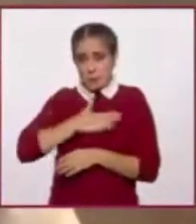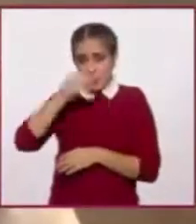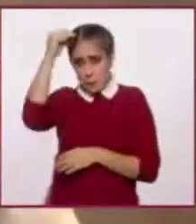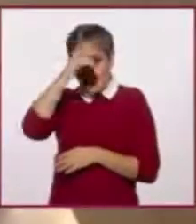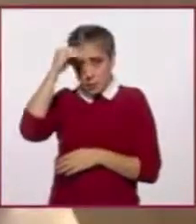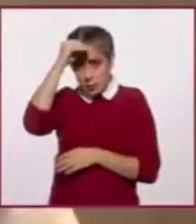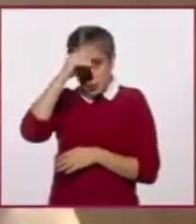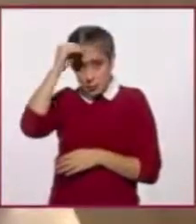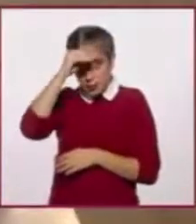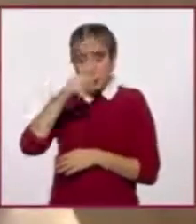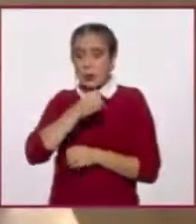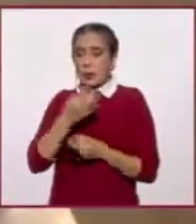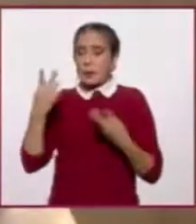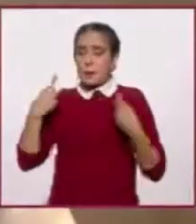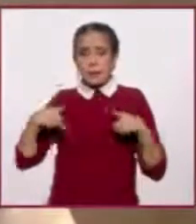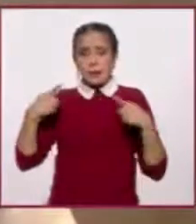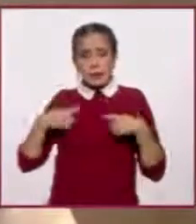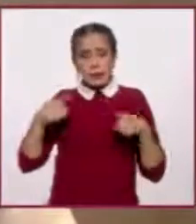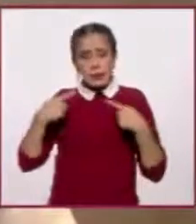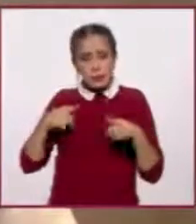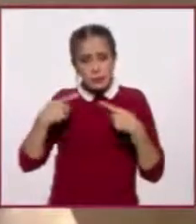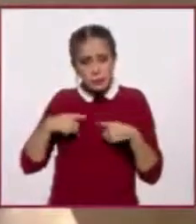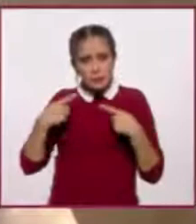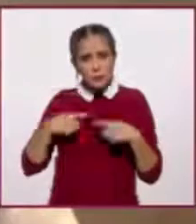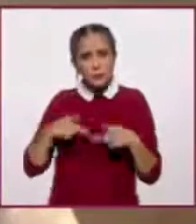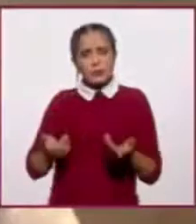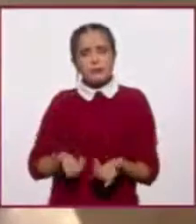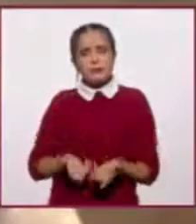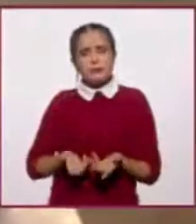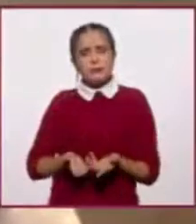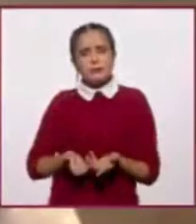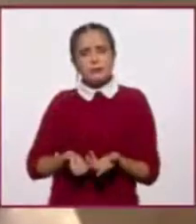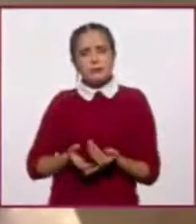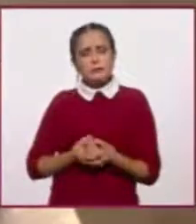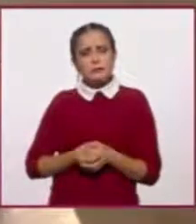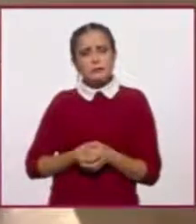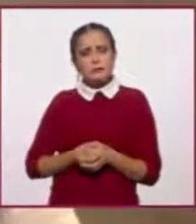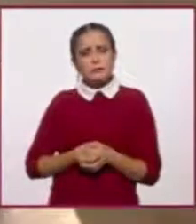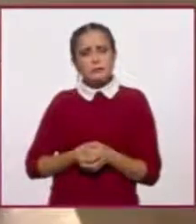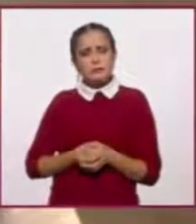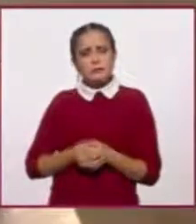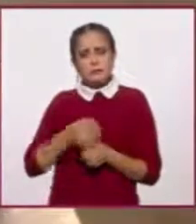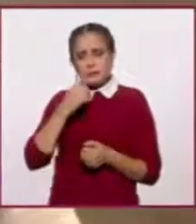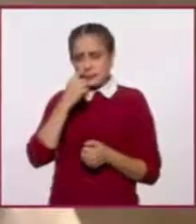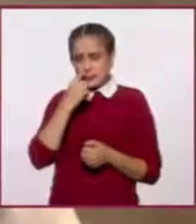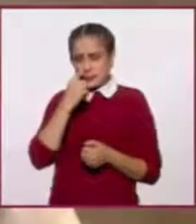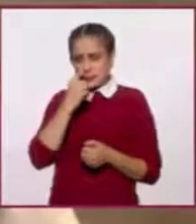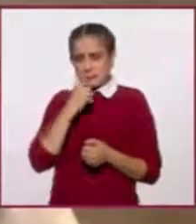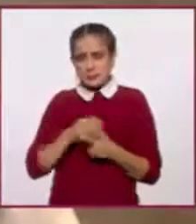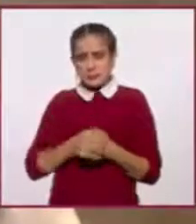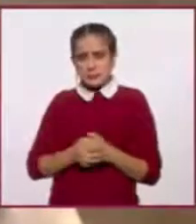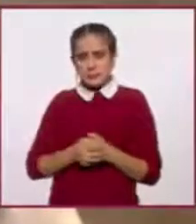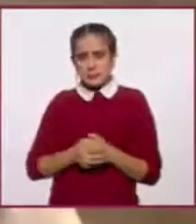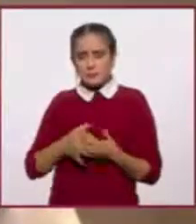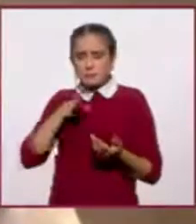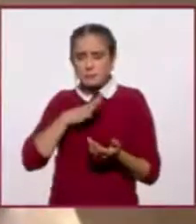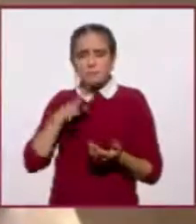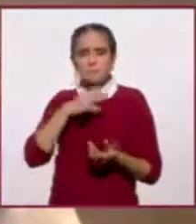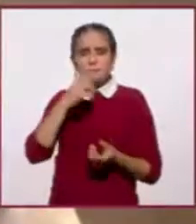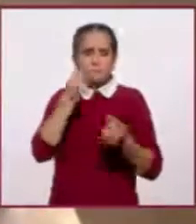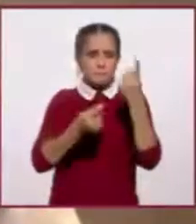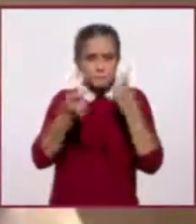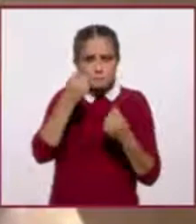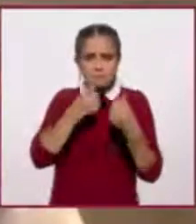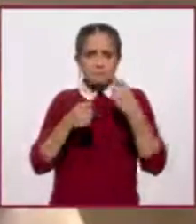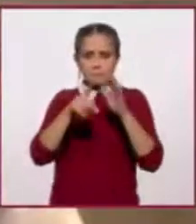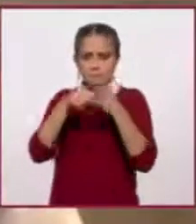gente lo está procesando de otra manera, no necesariamente como se ha escrito en buena parte de la prensa